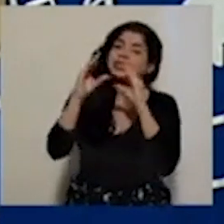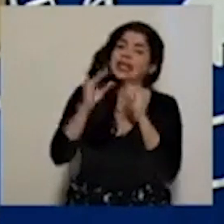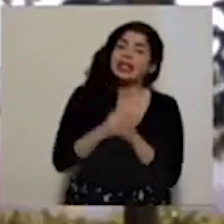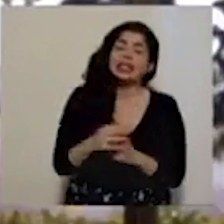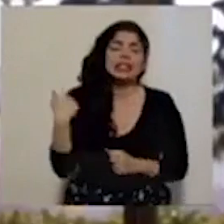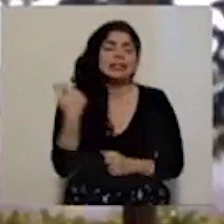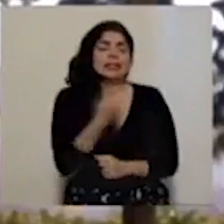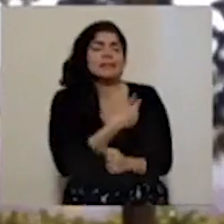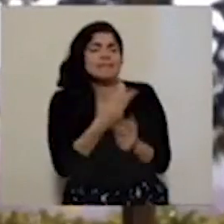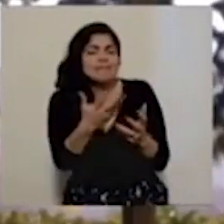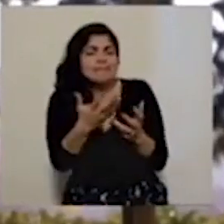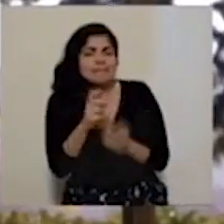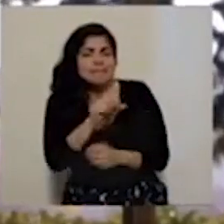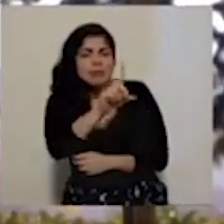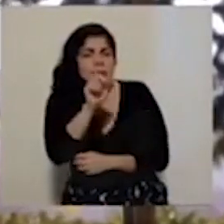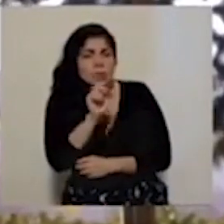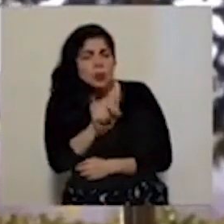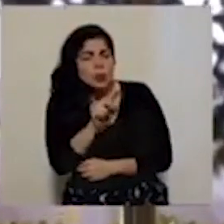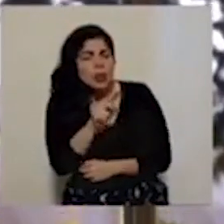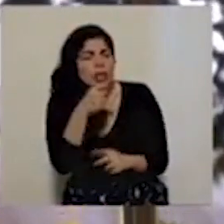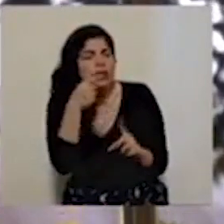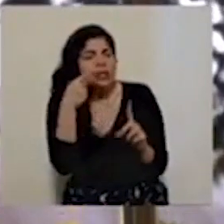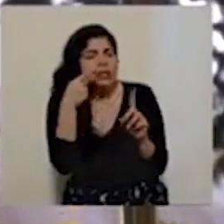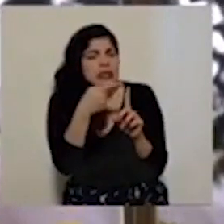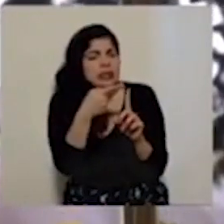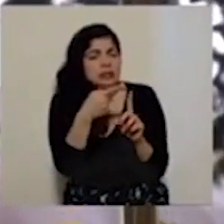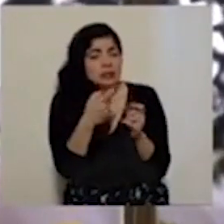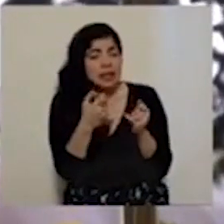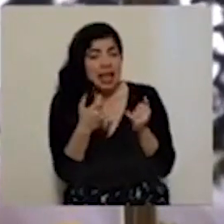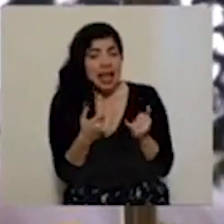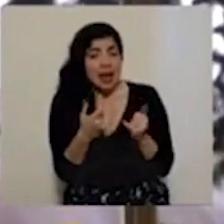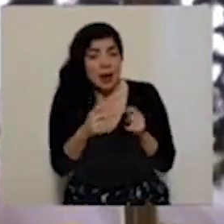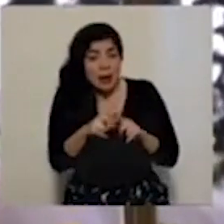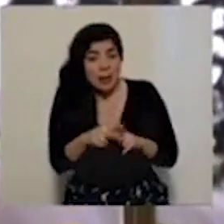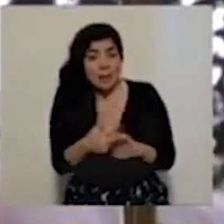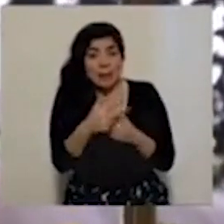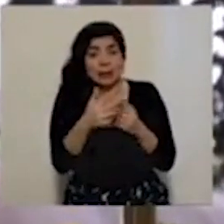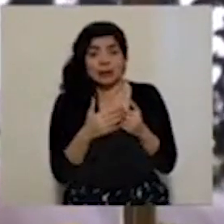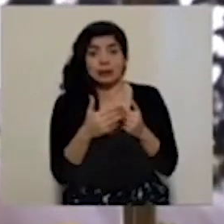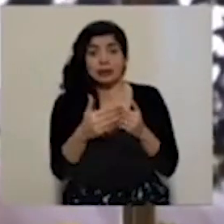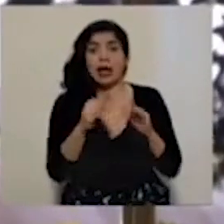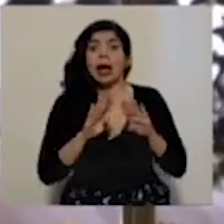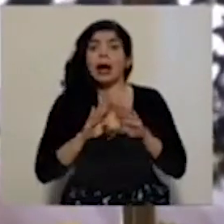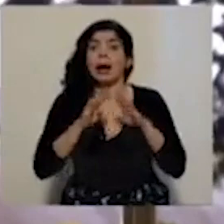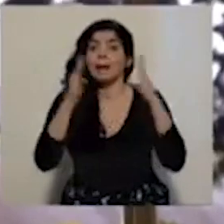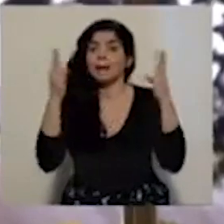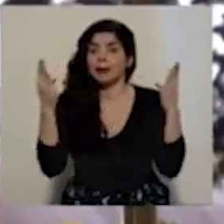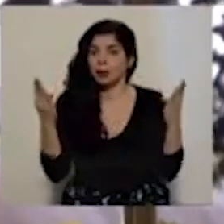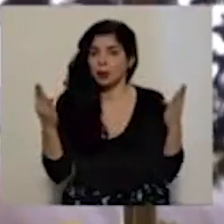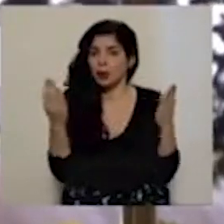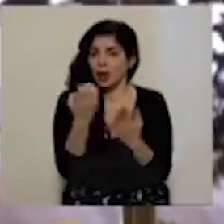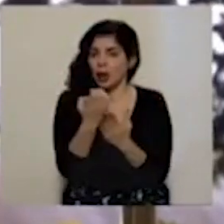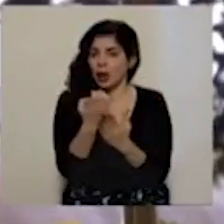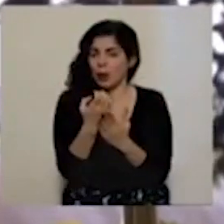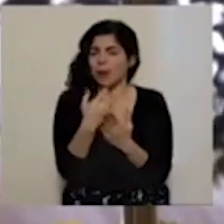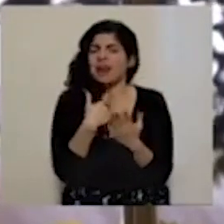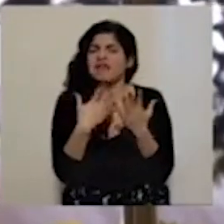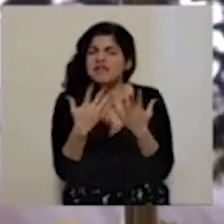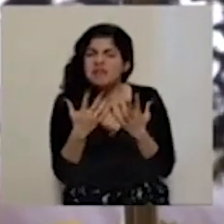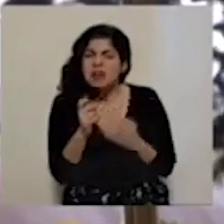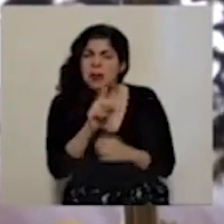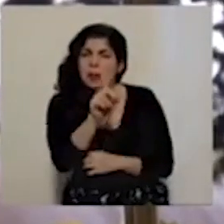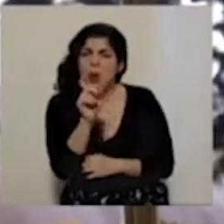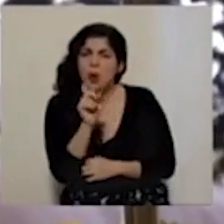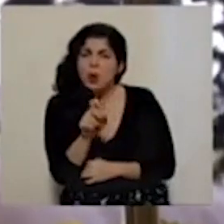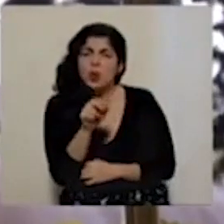Nosotros queríamos consultarle sobre, ahorita que comienza ya la fase de apertura económica, queríamos consultarle